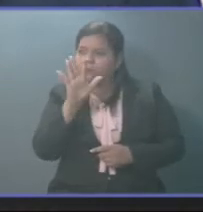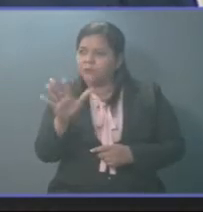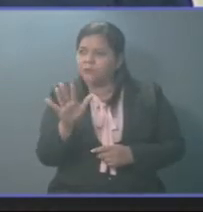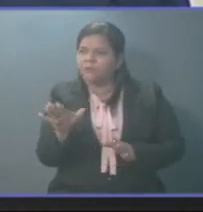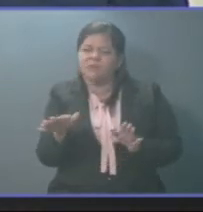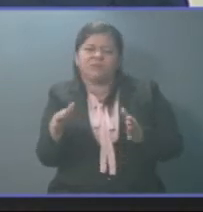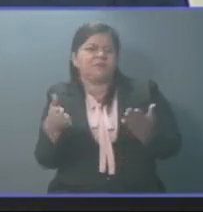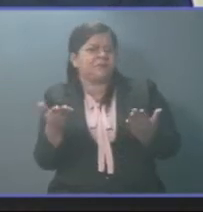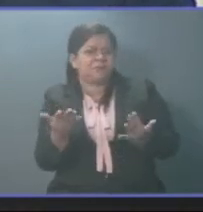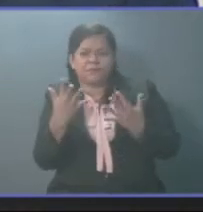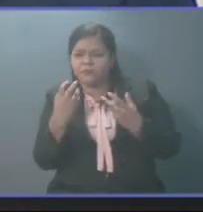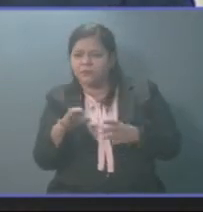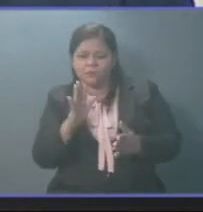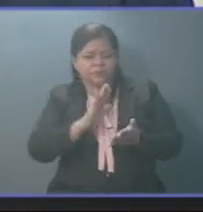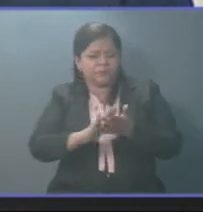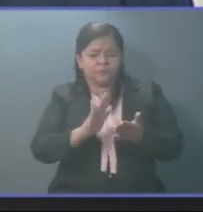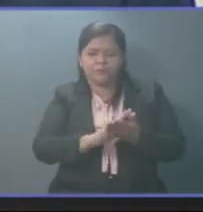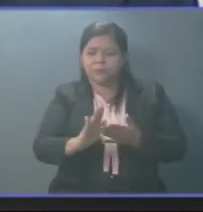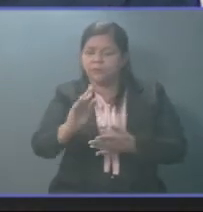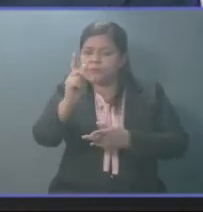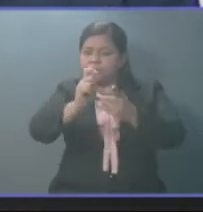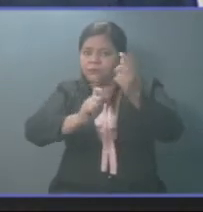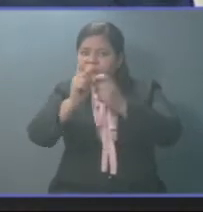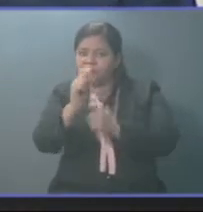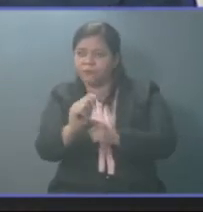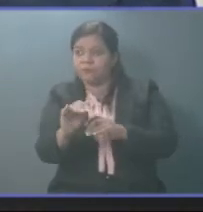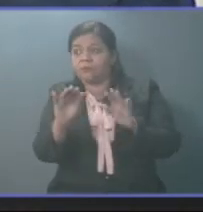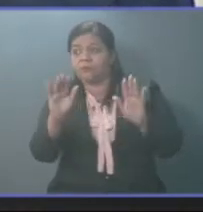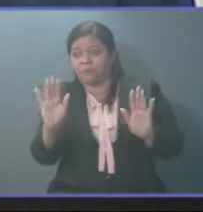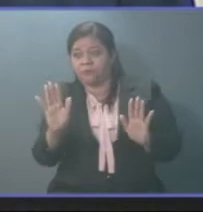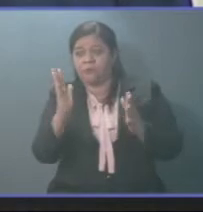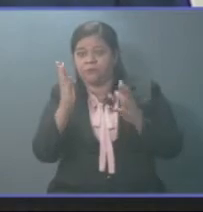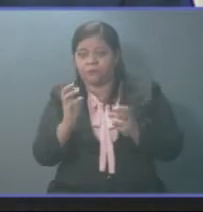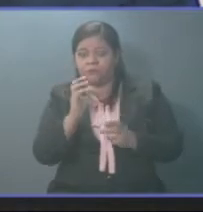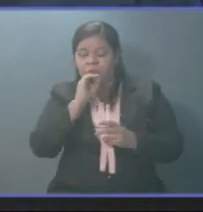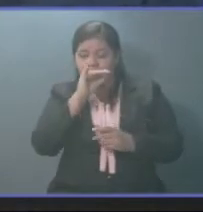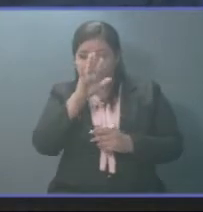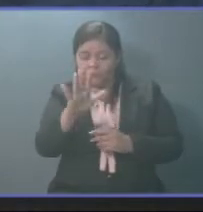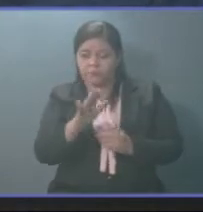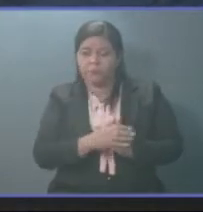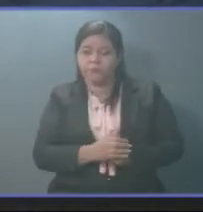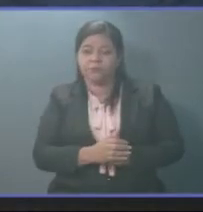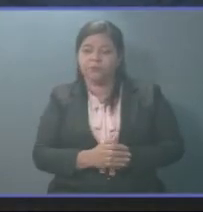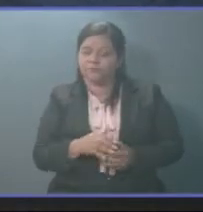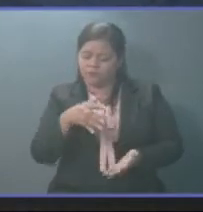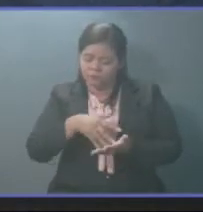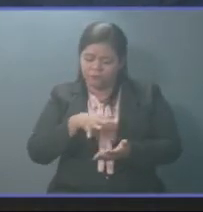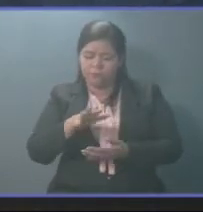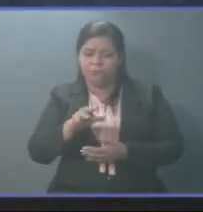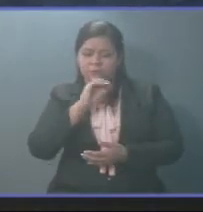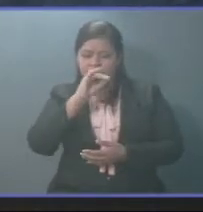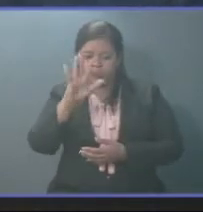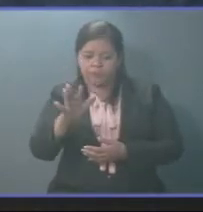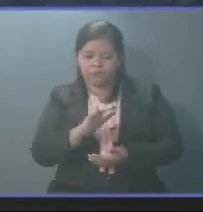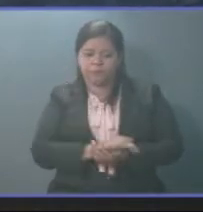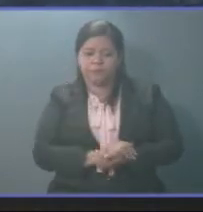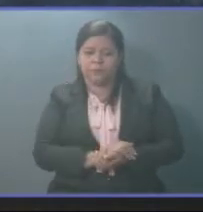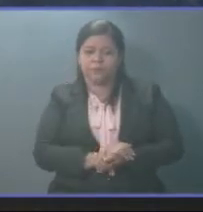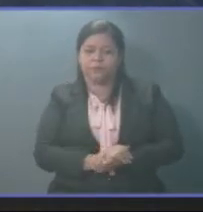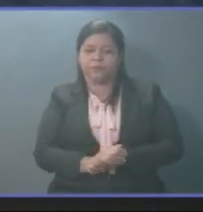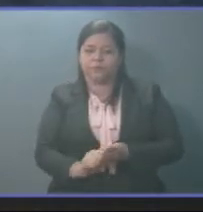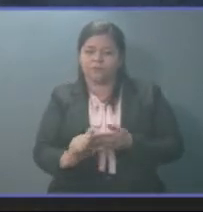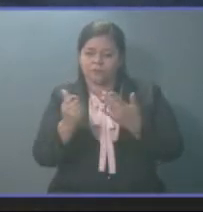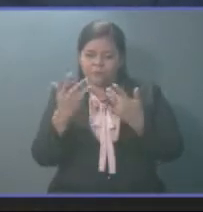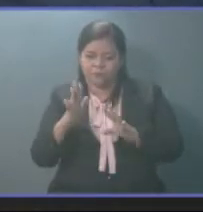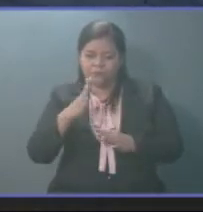no les quiere comprar las plantas. Pero también debo de hacerlo público. Y también ellos lo saben